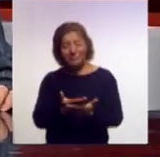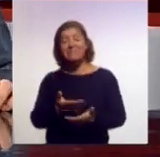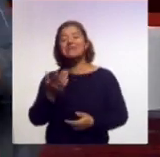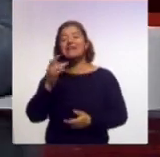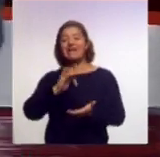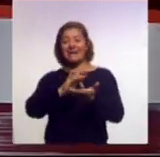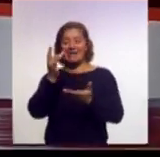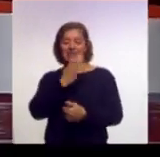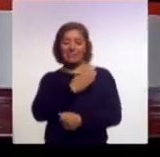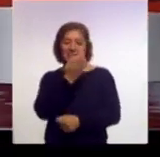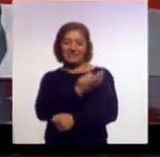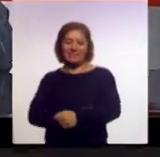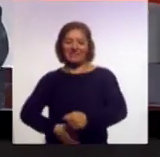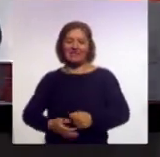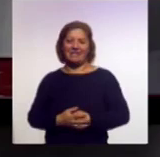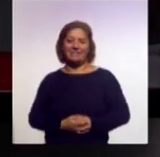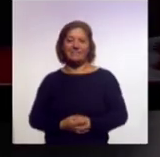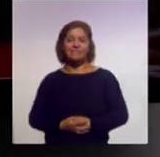tardes